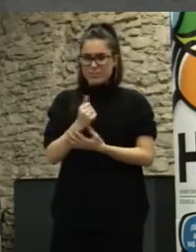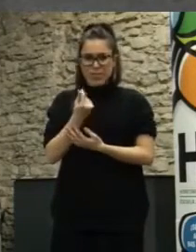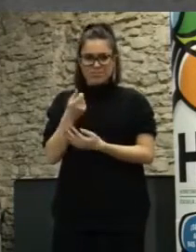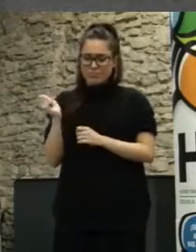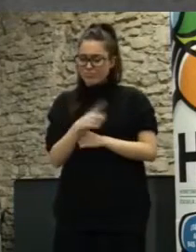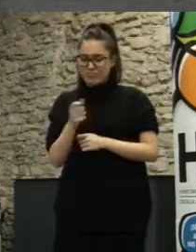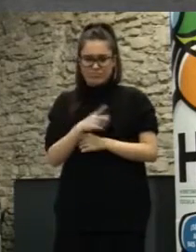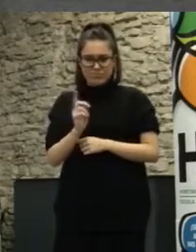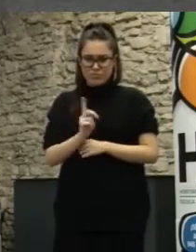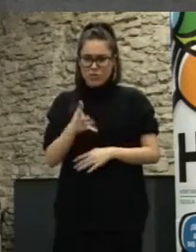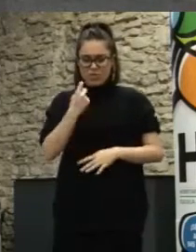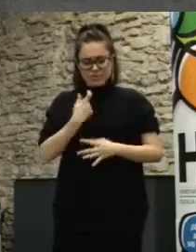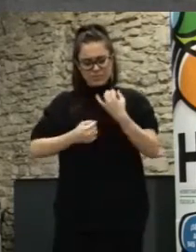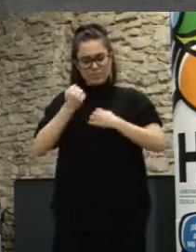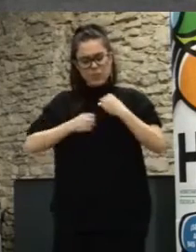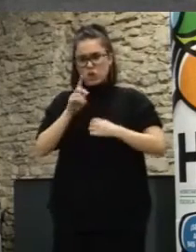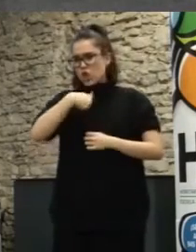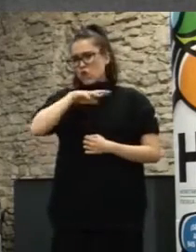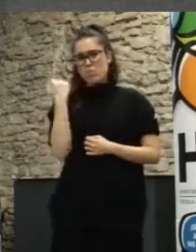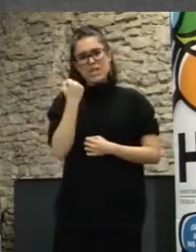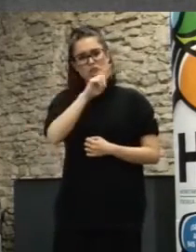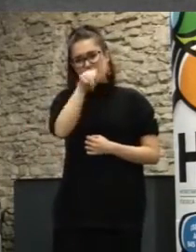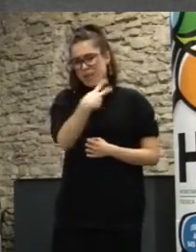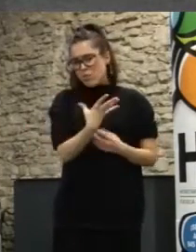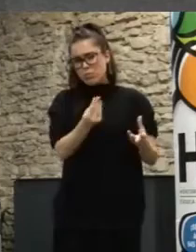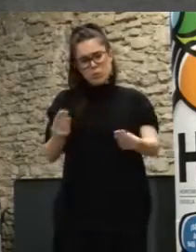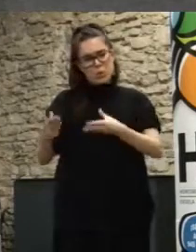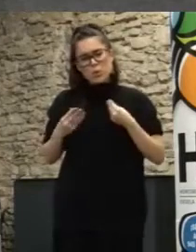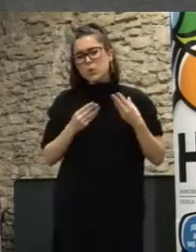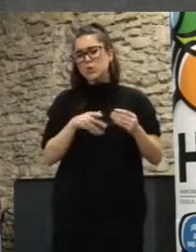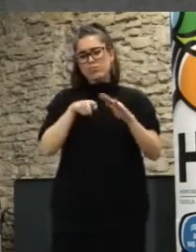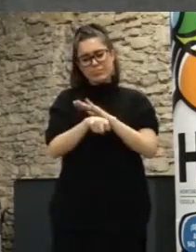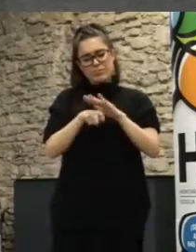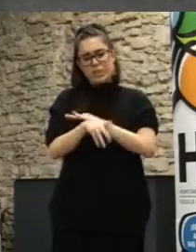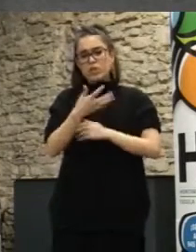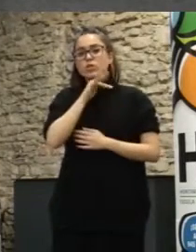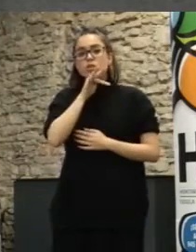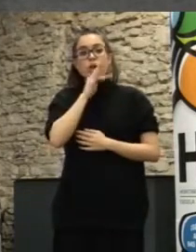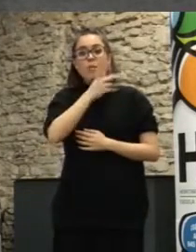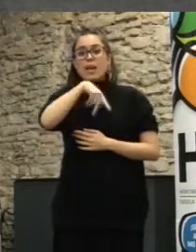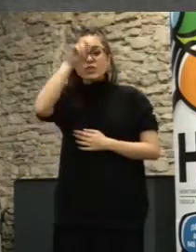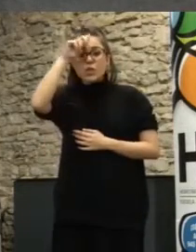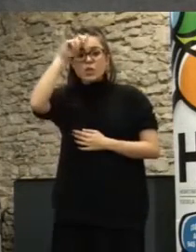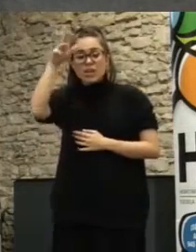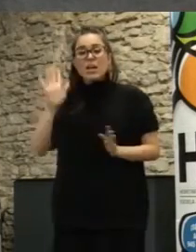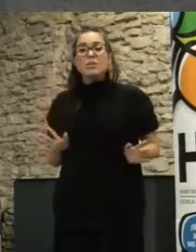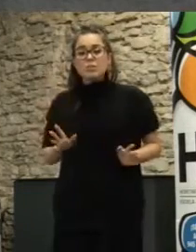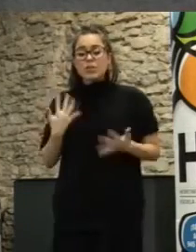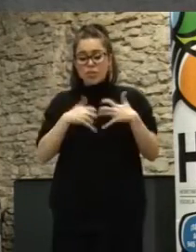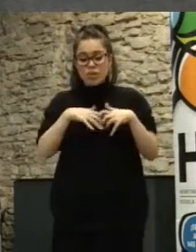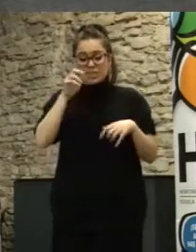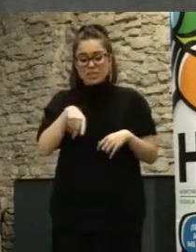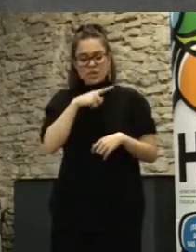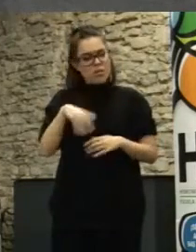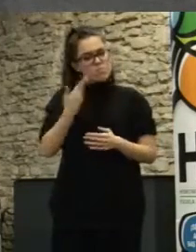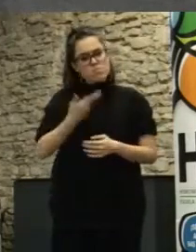de la participación estamos dedicando muchos millones de euros a muchas cosas y todavía no sabemos si están funcionando de la manera más adecuada es